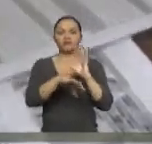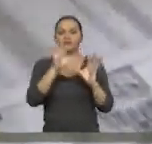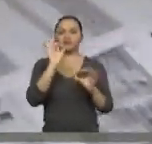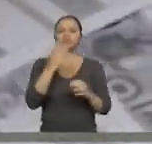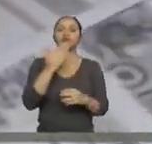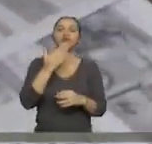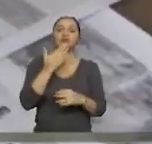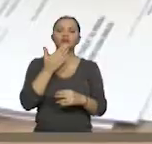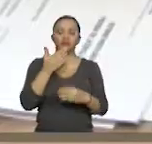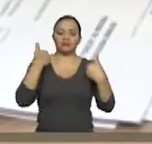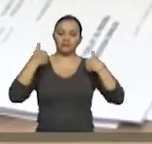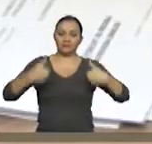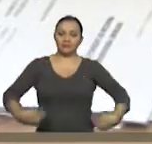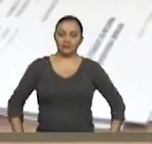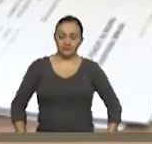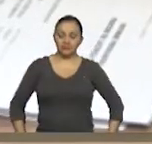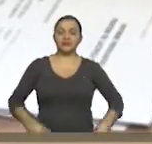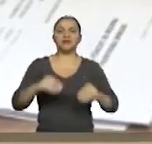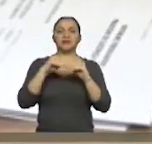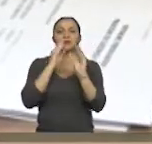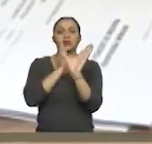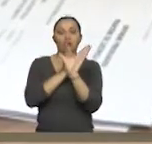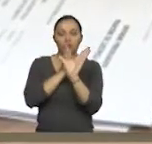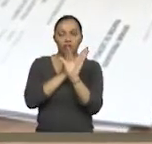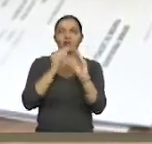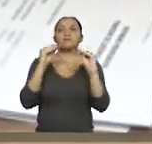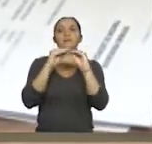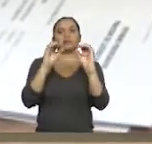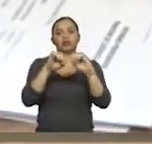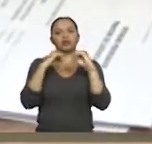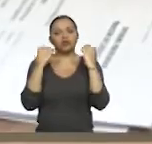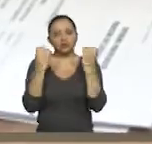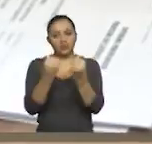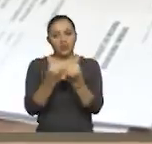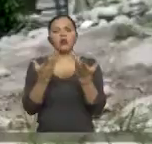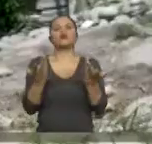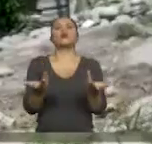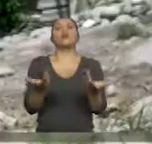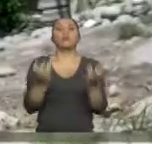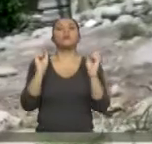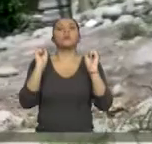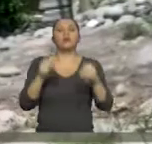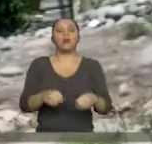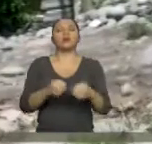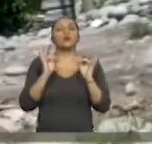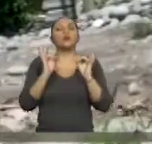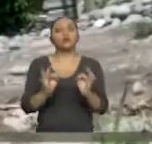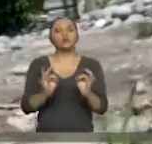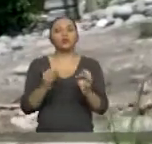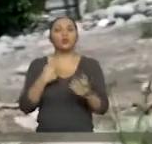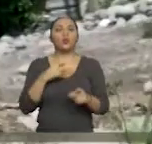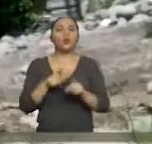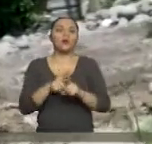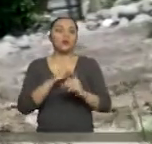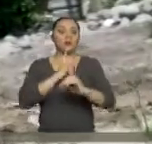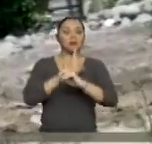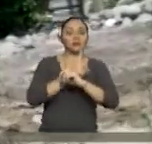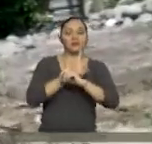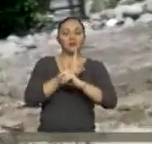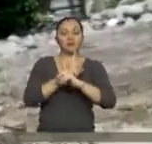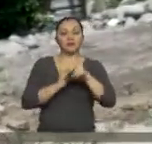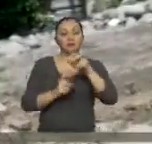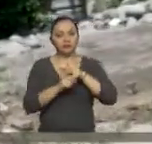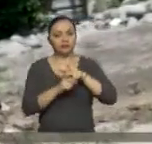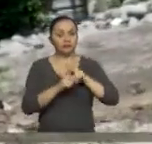aspectos biológicos, psicológicos y sociales que originan una deficiencia y evaluar las consecuencias de